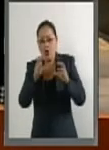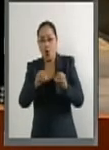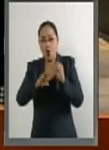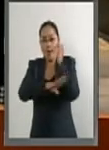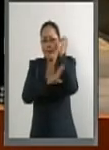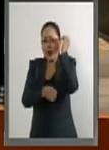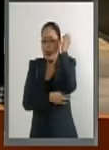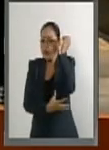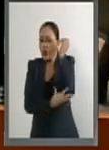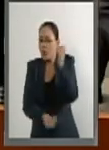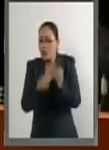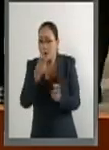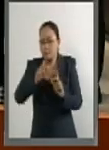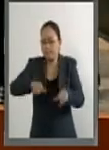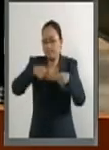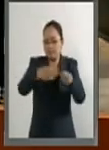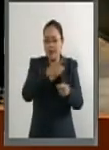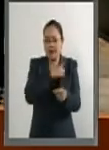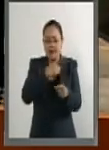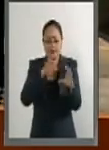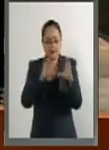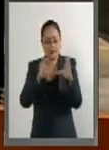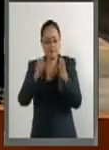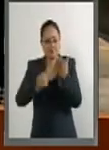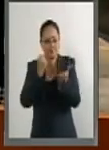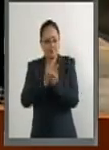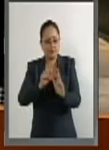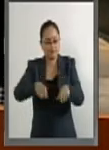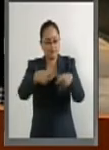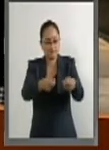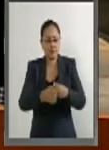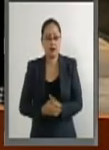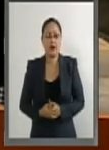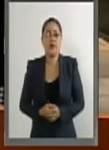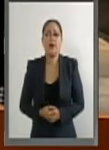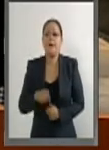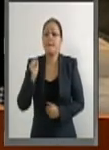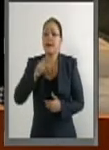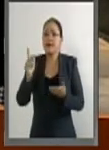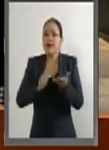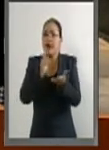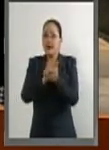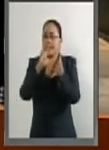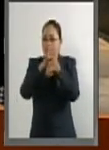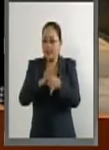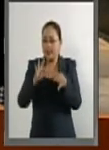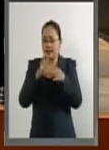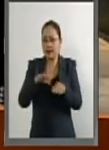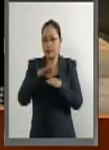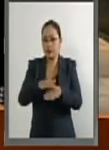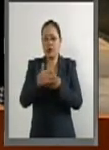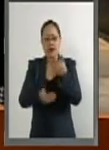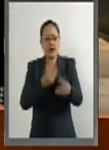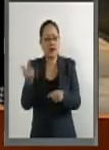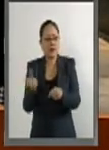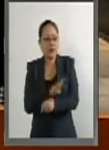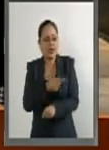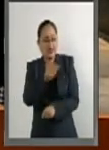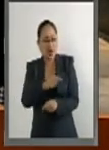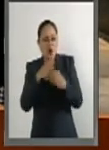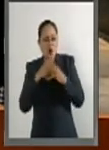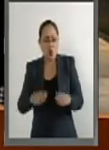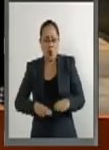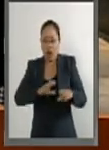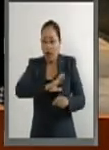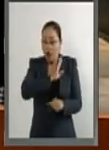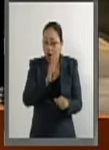sea objeto de certificación. Por otra parte, la misma ley señala sobre el destino final de cadáveres que